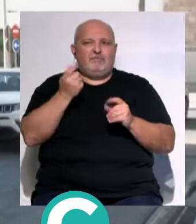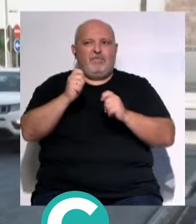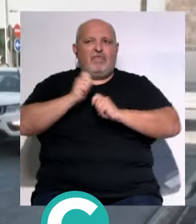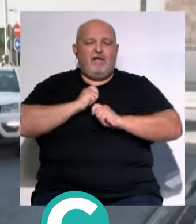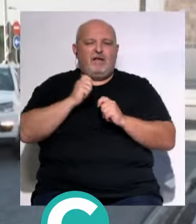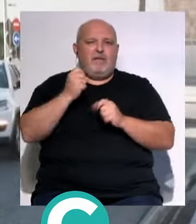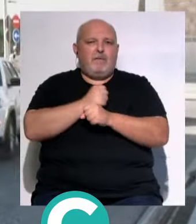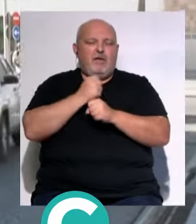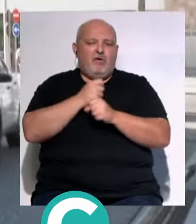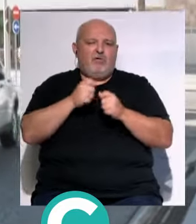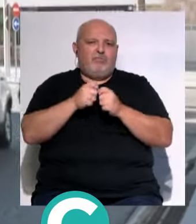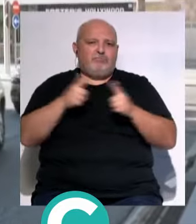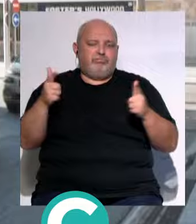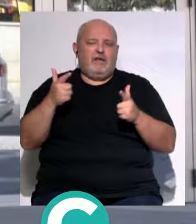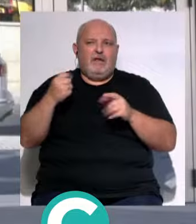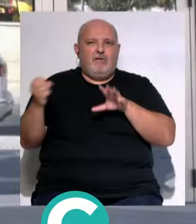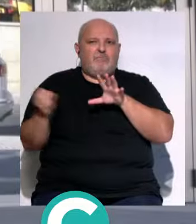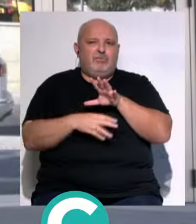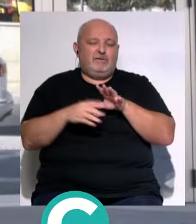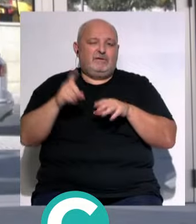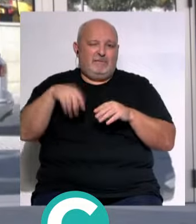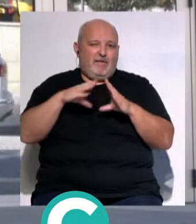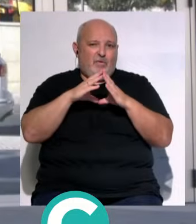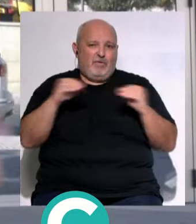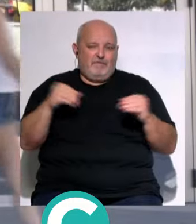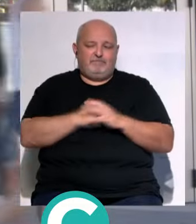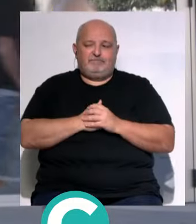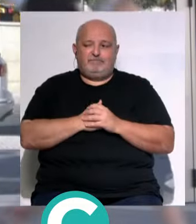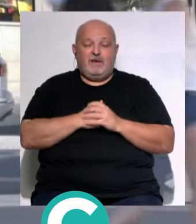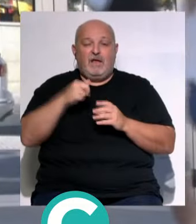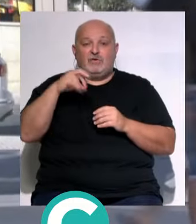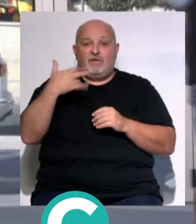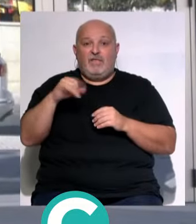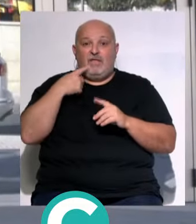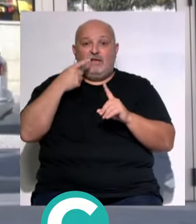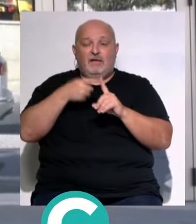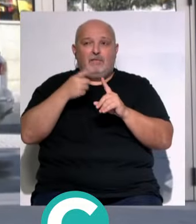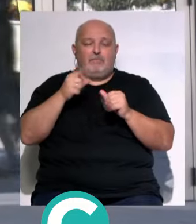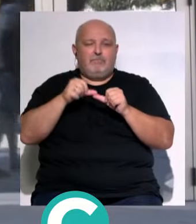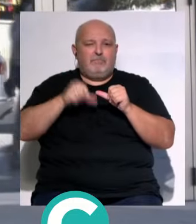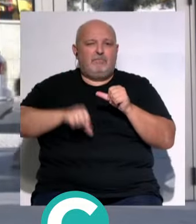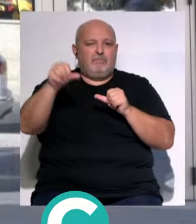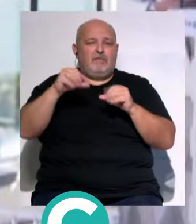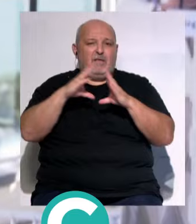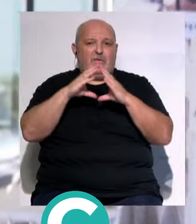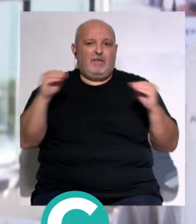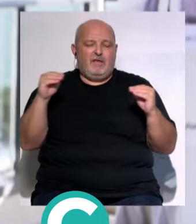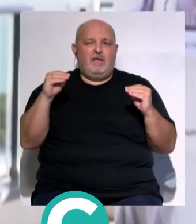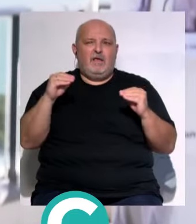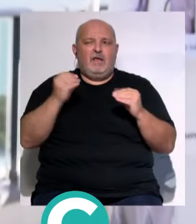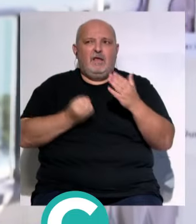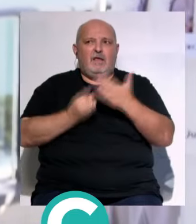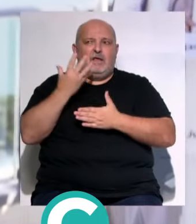genera mucho empleo... ...y es una gran fuente de ingresos... ...en Andalucía. Antonio Sanz ha señalado... ...que está prevista en la comunidad... ...la